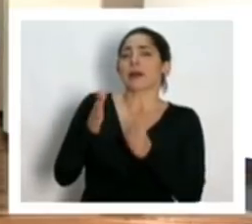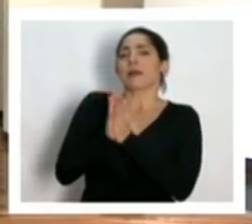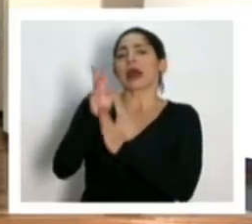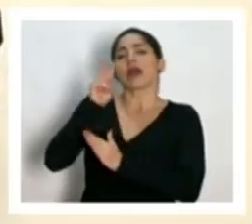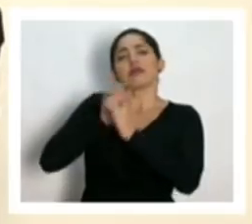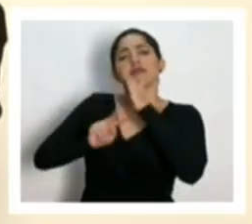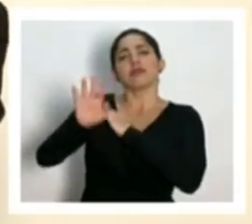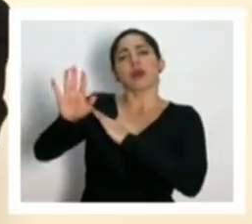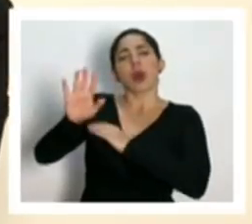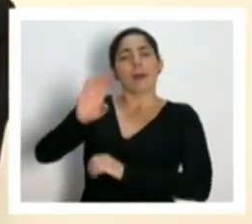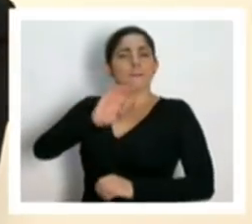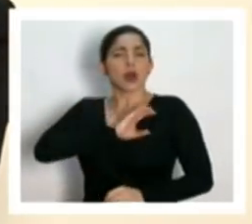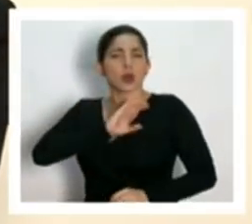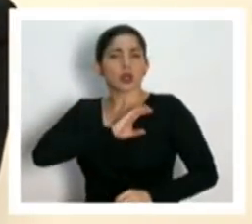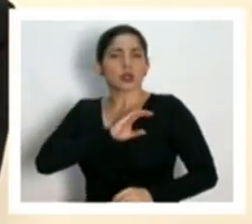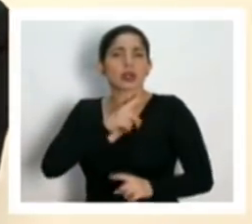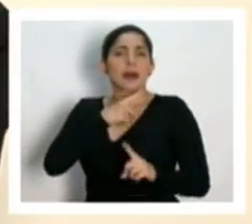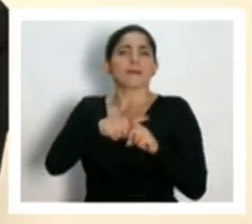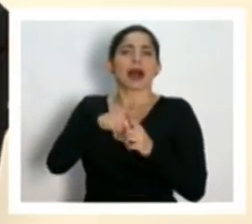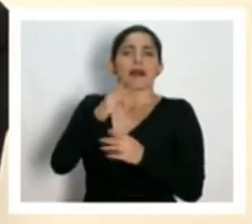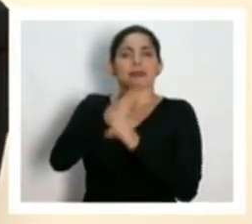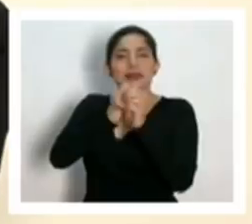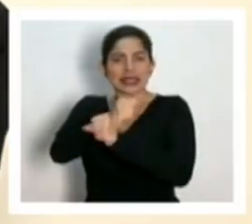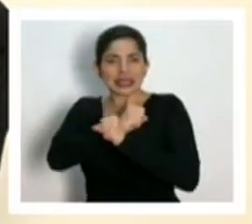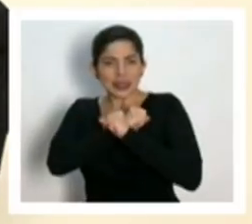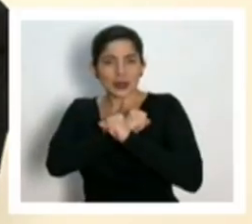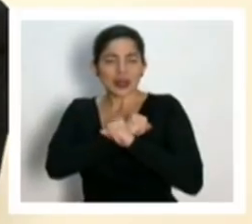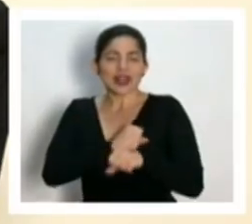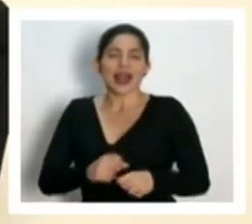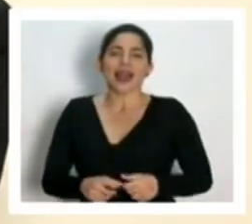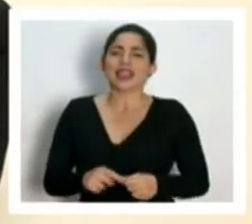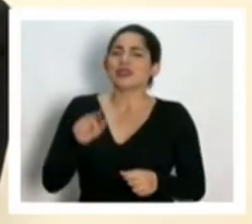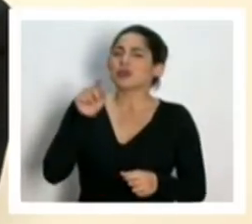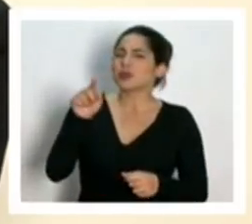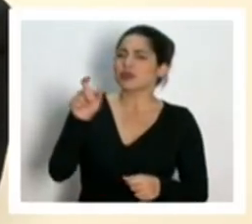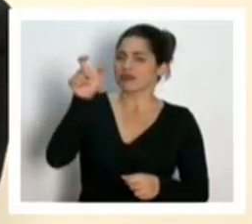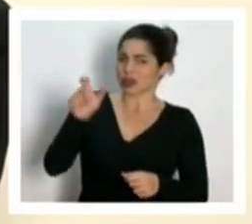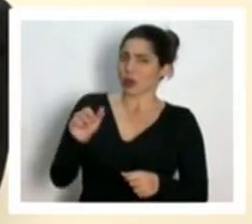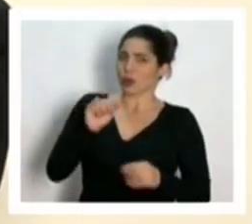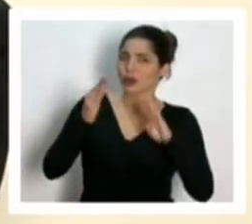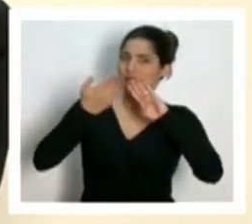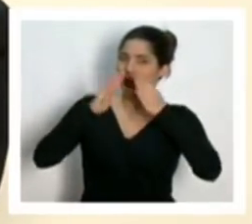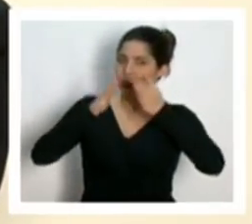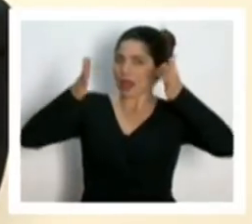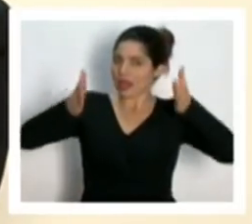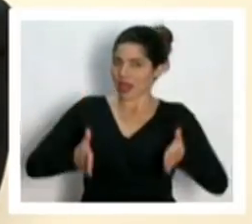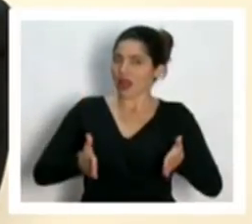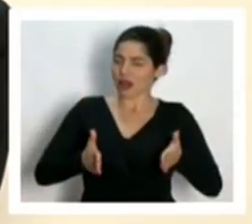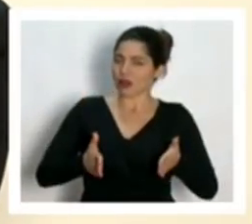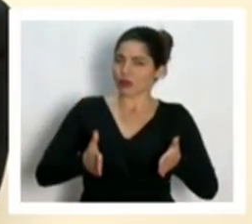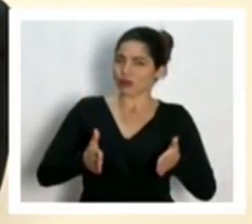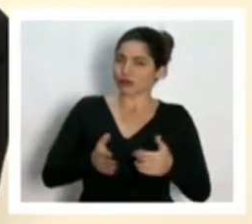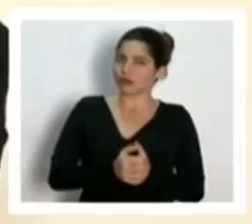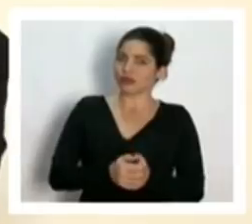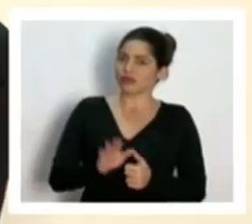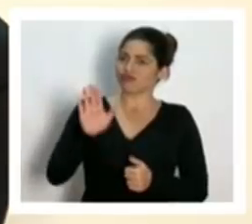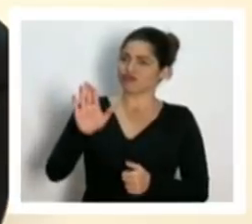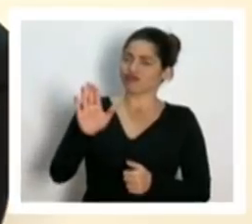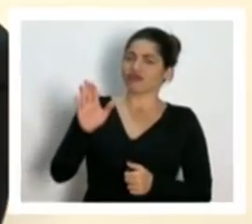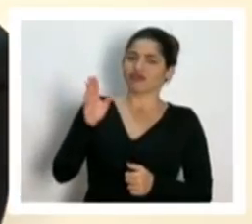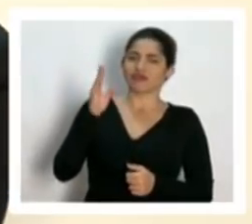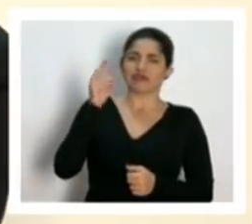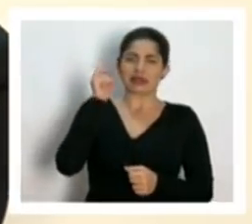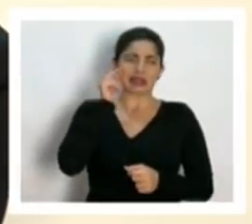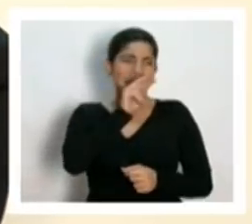visión desde lo policial y desde la parte de seguridad usted como ciudadano que tiene que ver